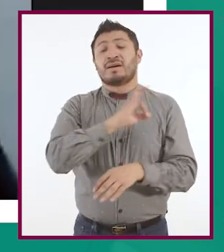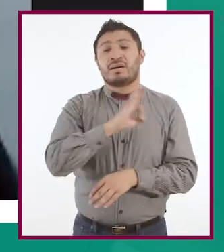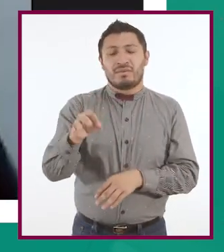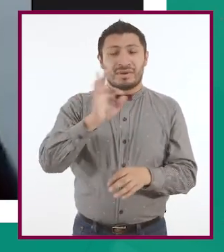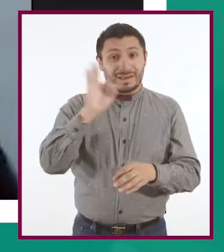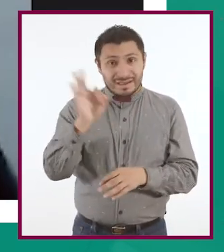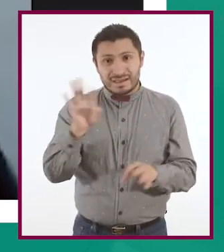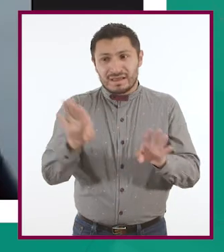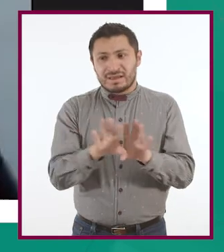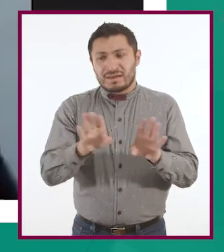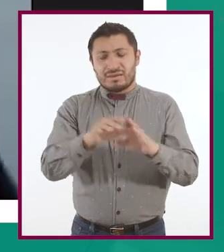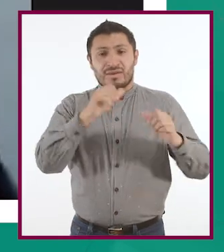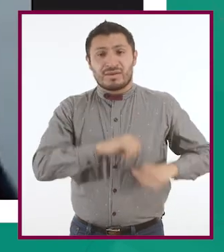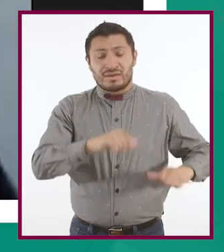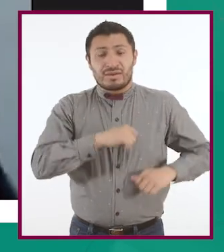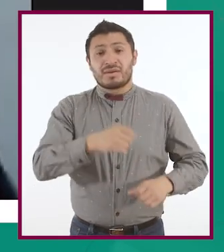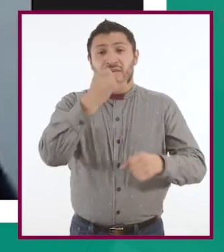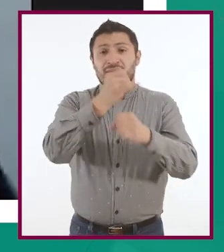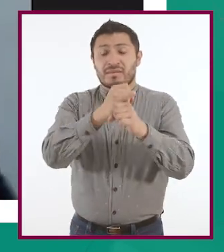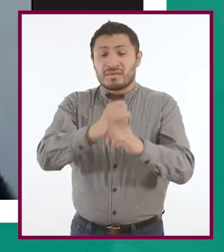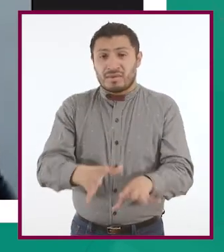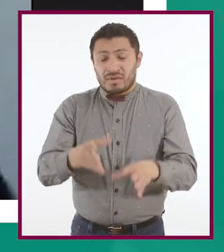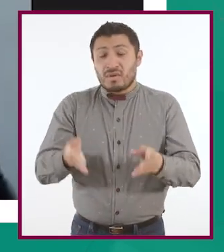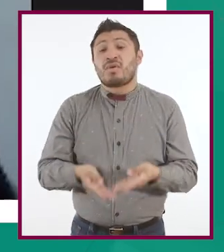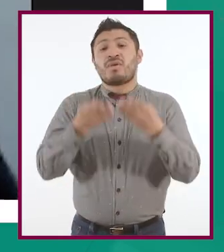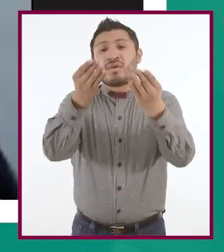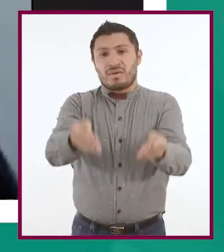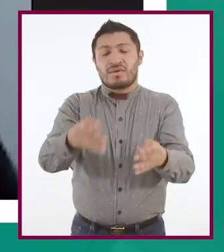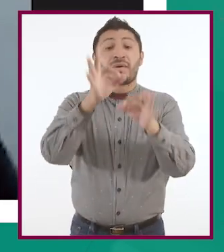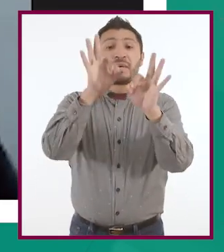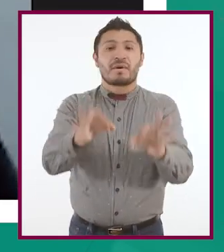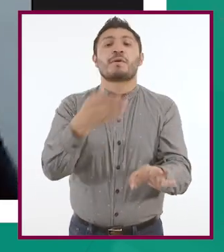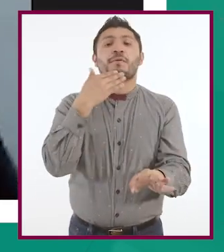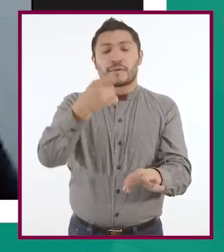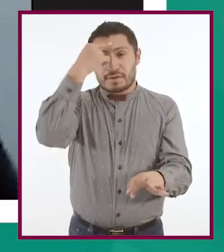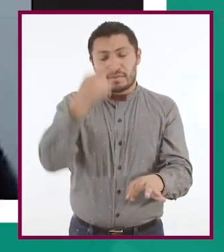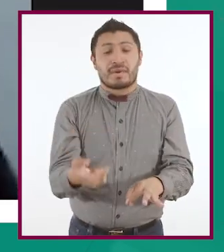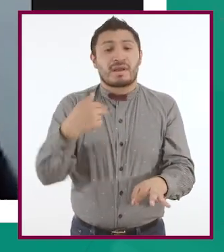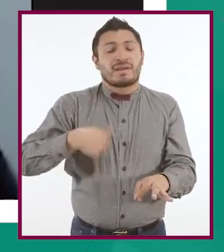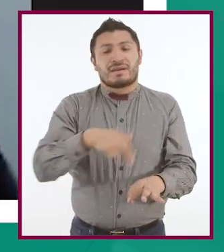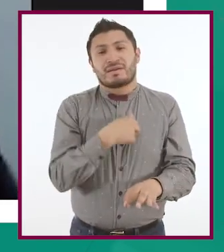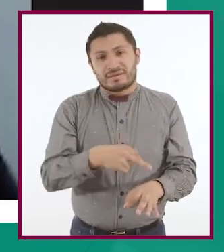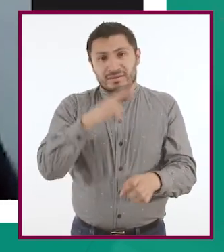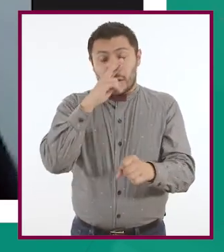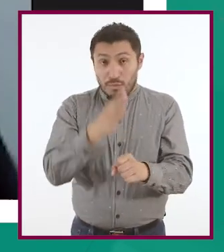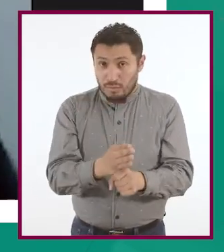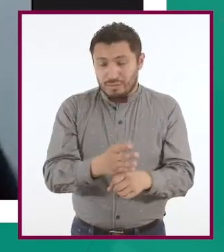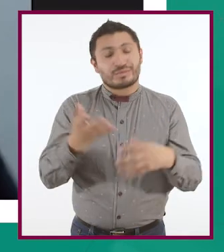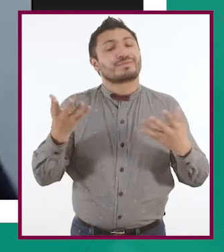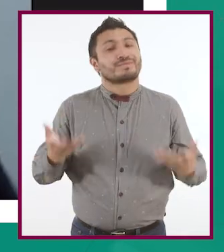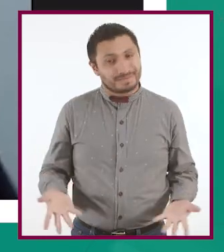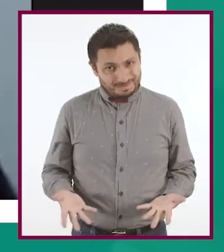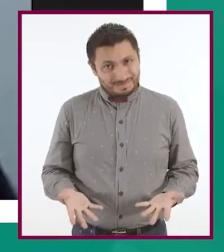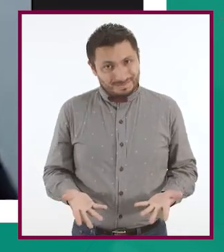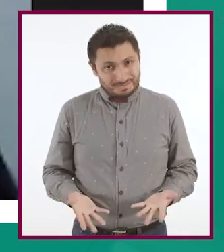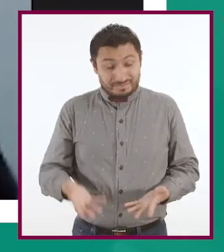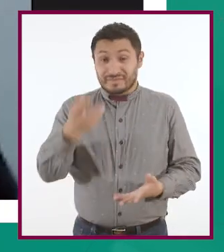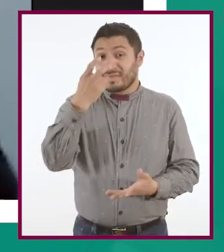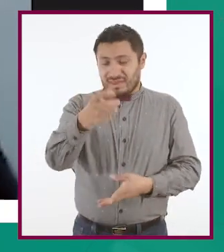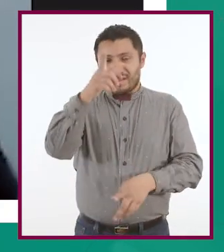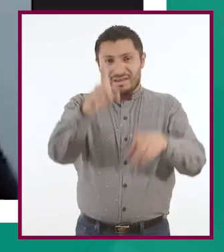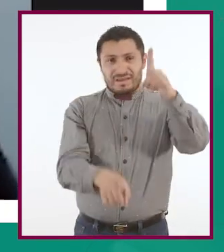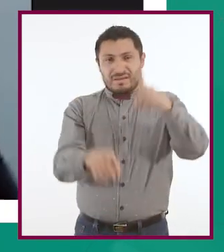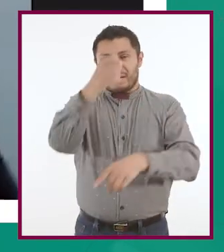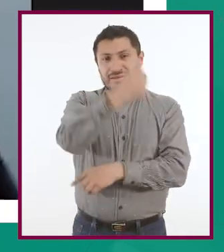pueden tal vez las autoridades brindernos la información adecuada para poder tomarlas con responsabilidad. Pero eso